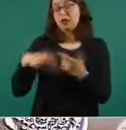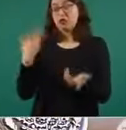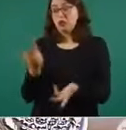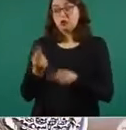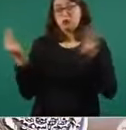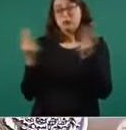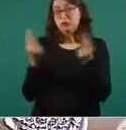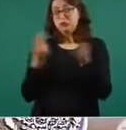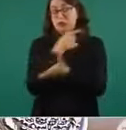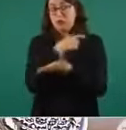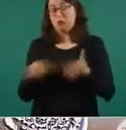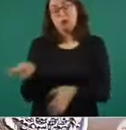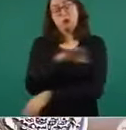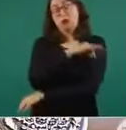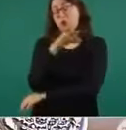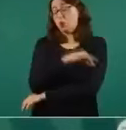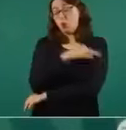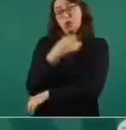que comprarles las vacunas.